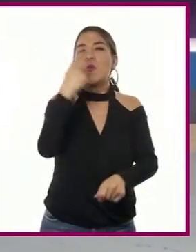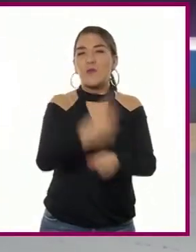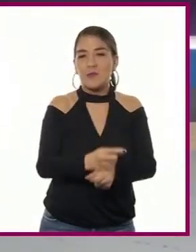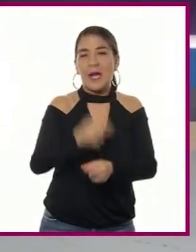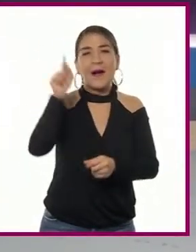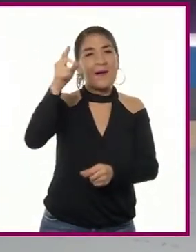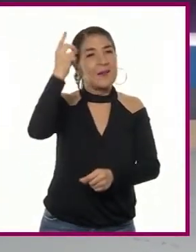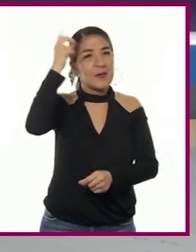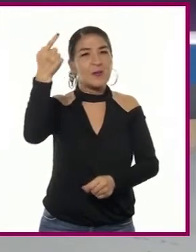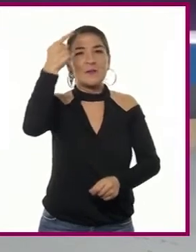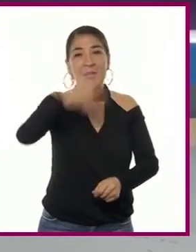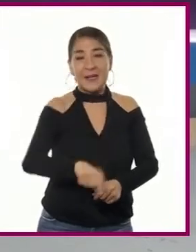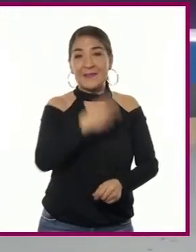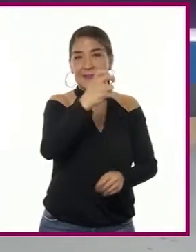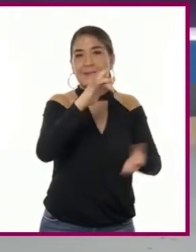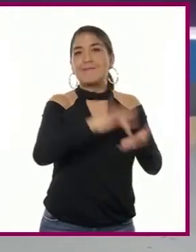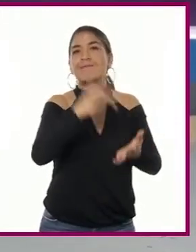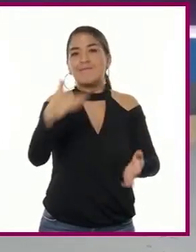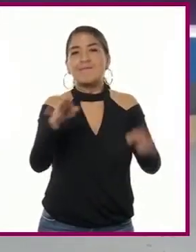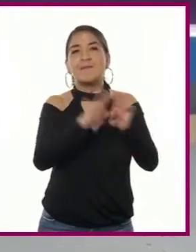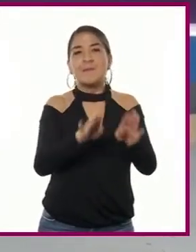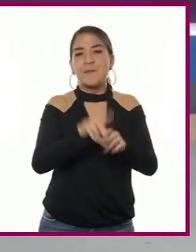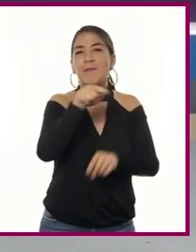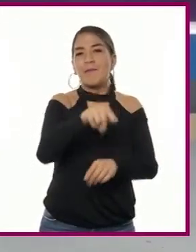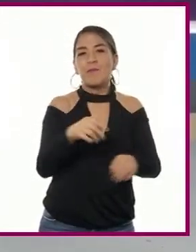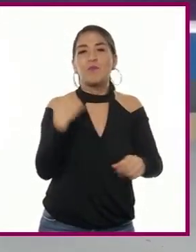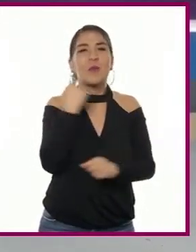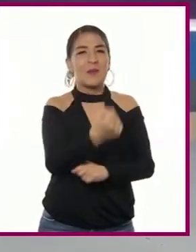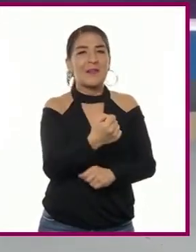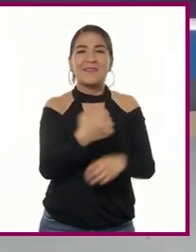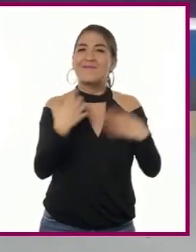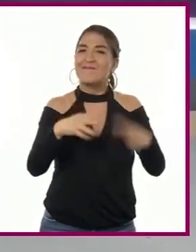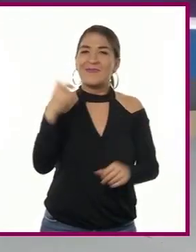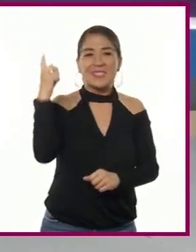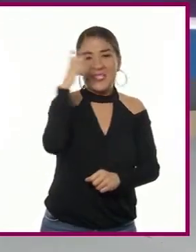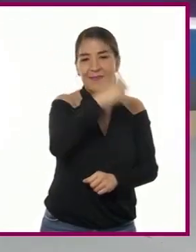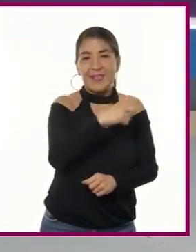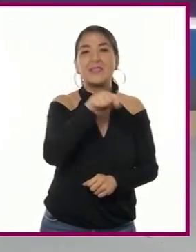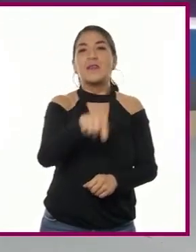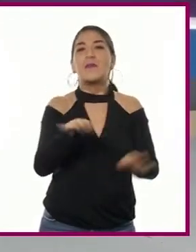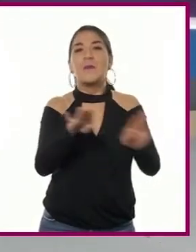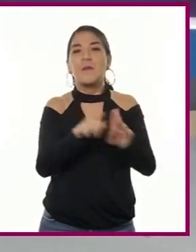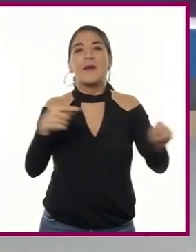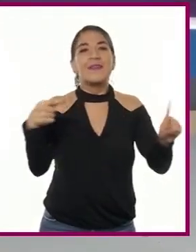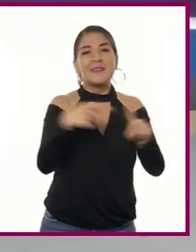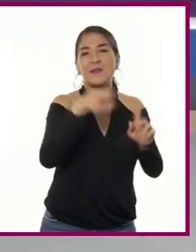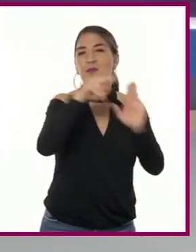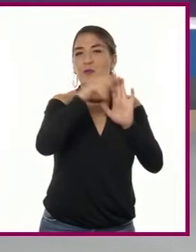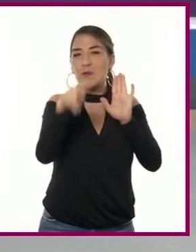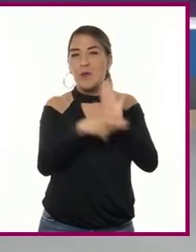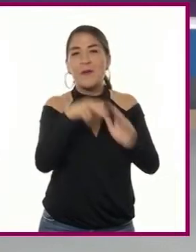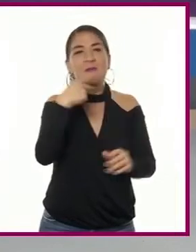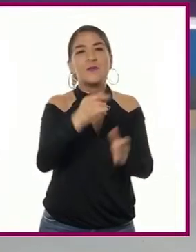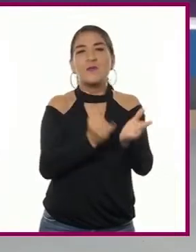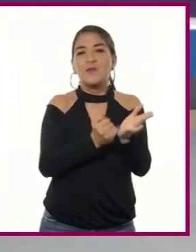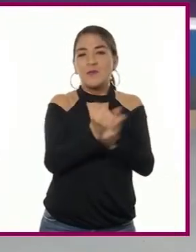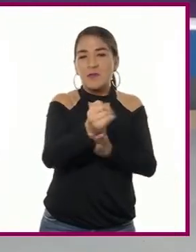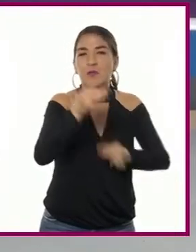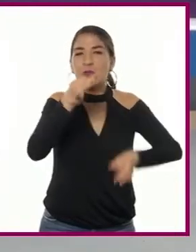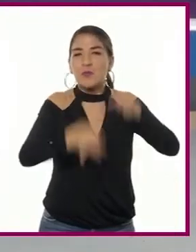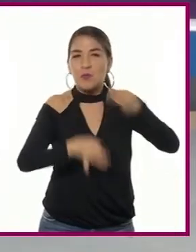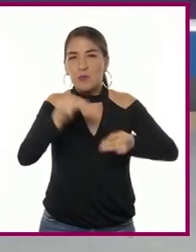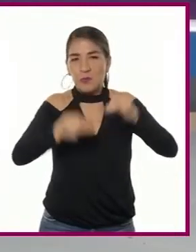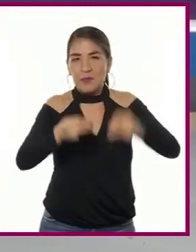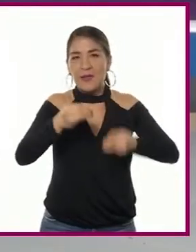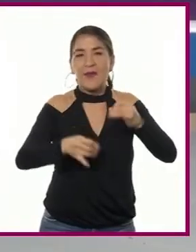gracias a lo cual ellos debían ejercer el poder de manera absoluta, sin que estuviera limitado por normas jurídicas o por el poder de